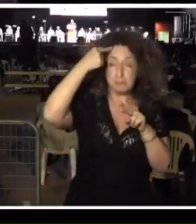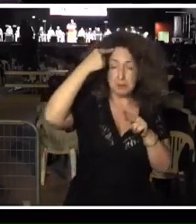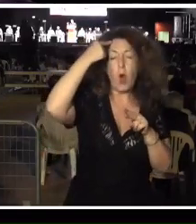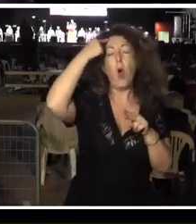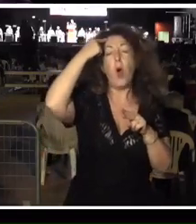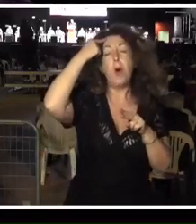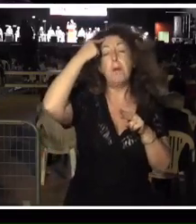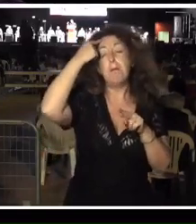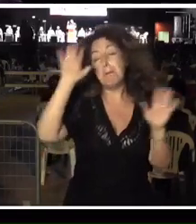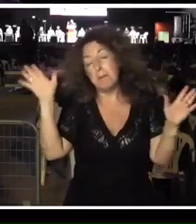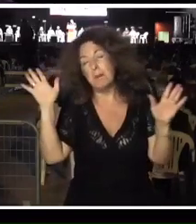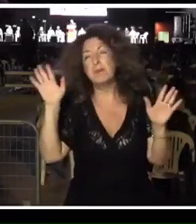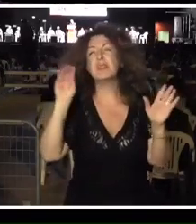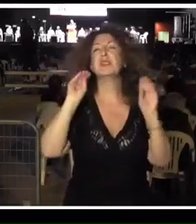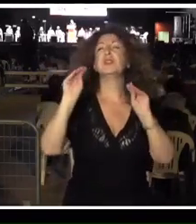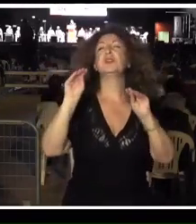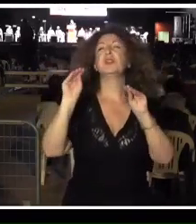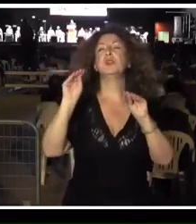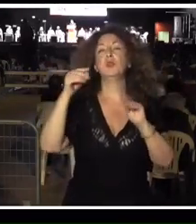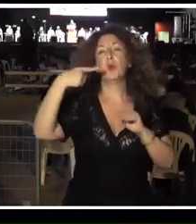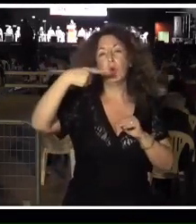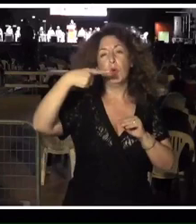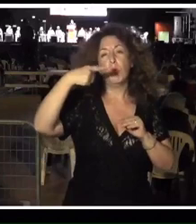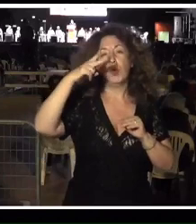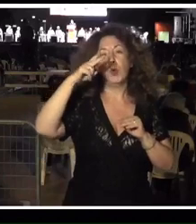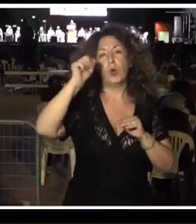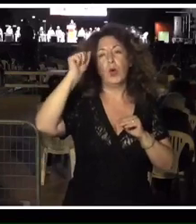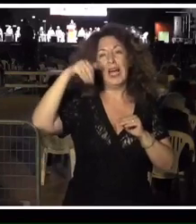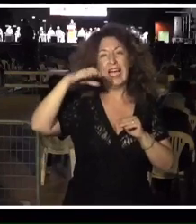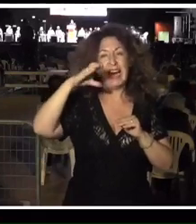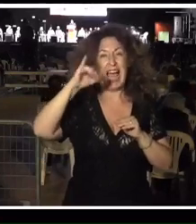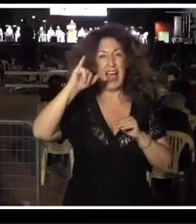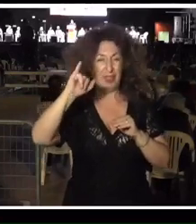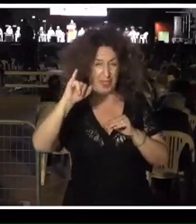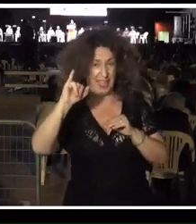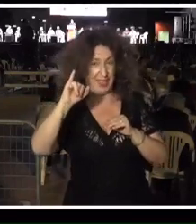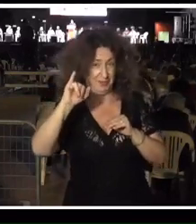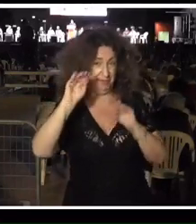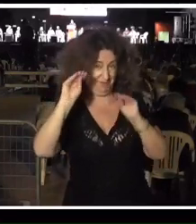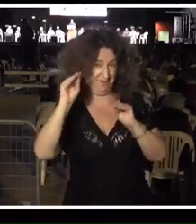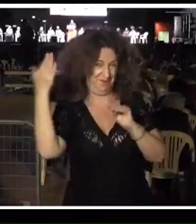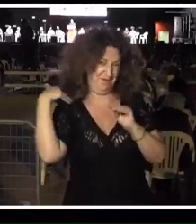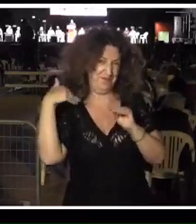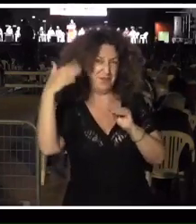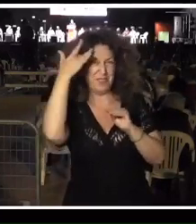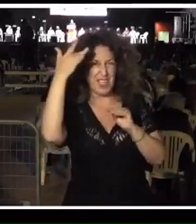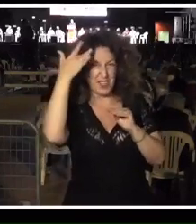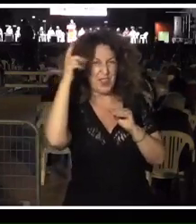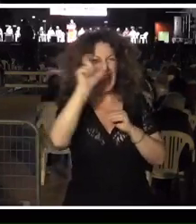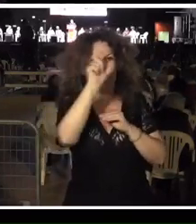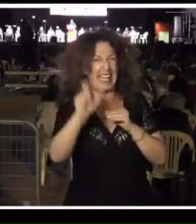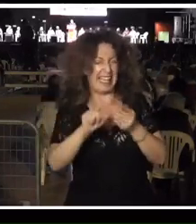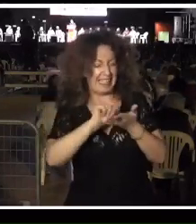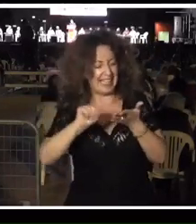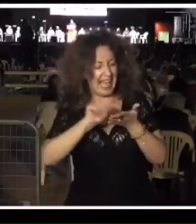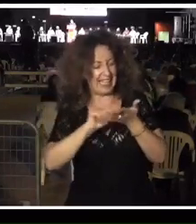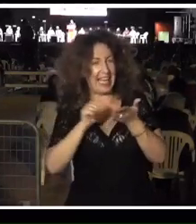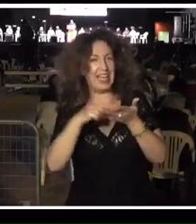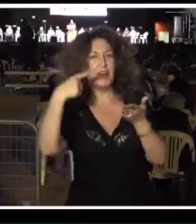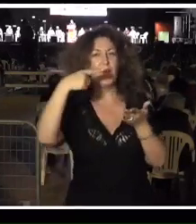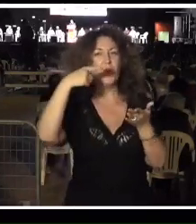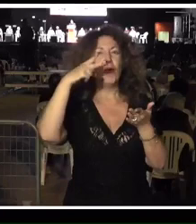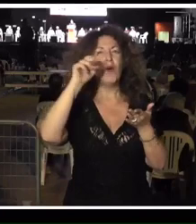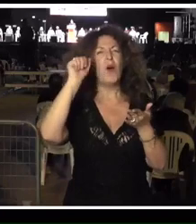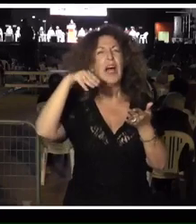era granchiano mucho antes de que otros lo pusieran más de moda o que se popularizara en los últimos